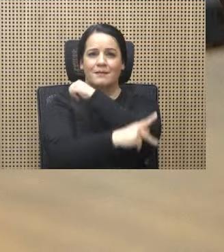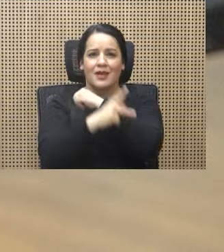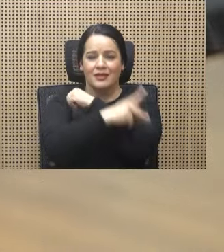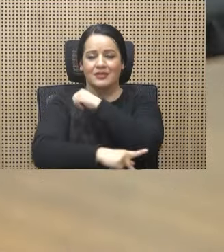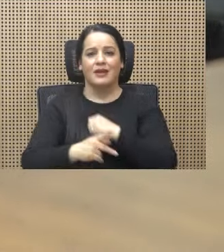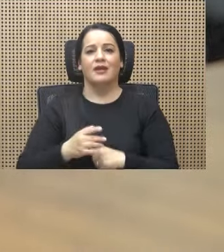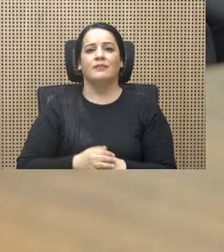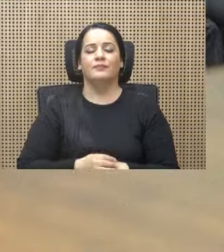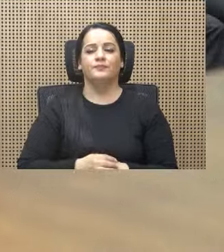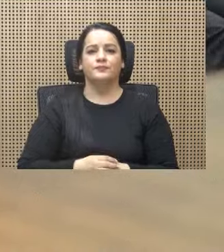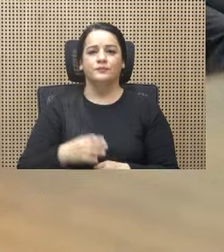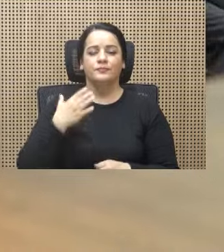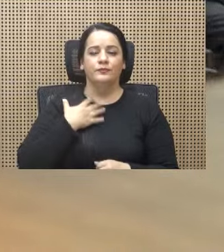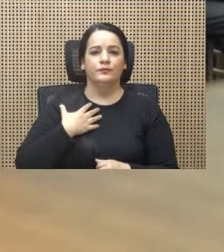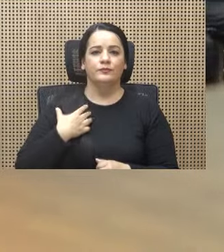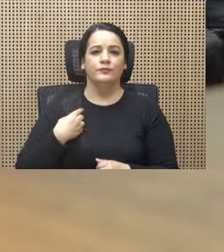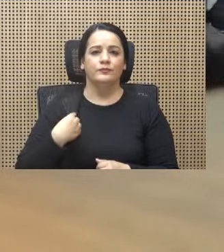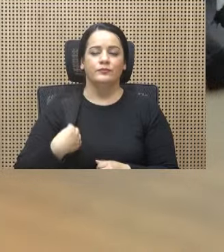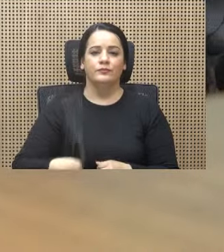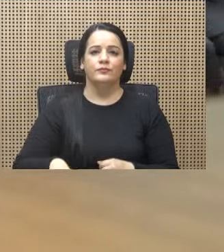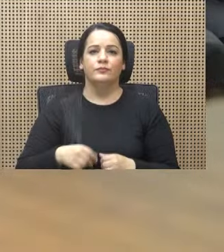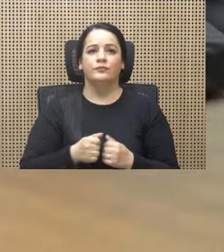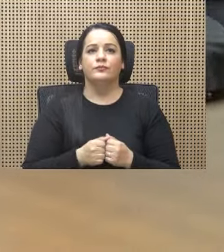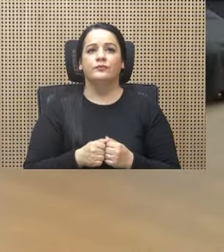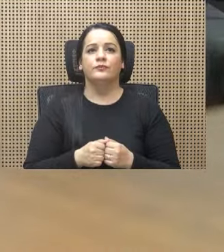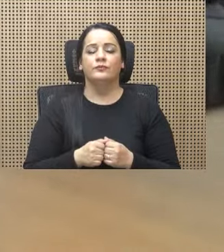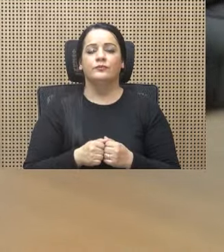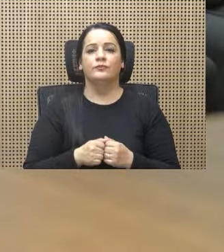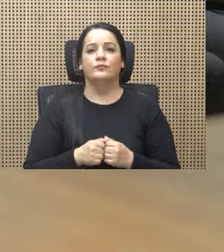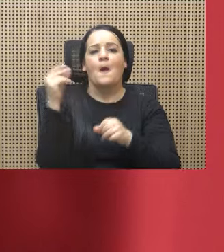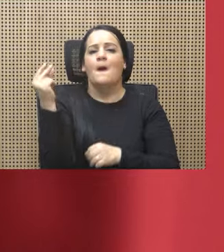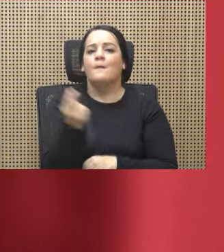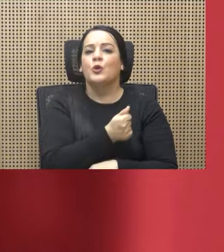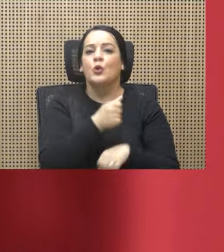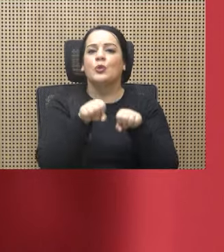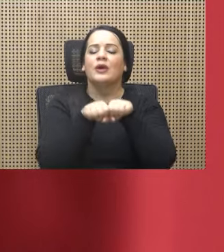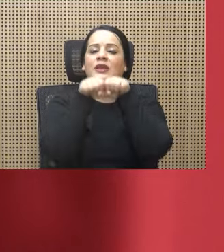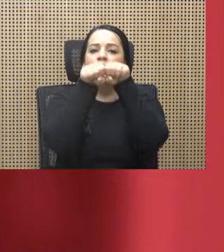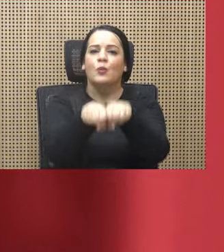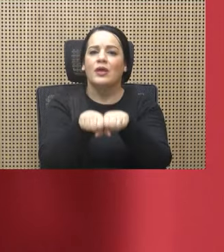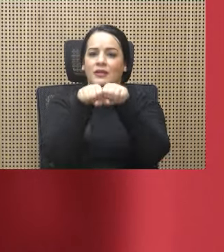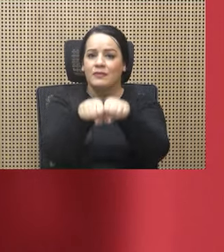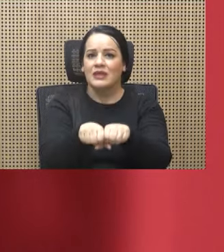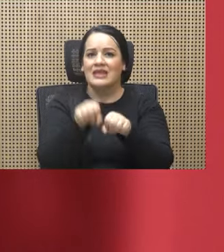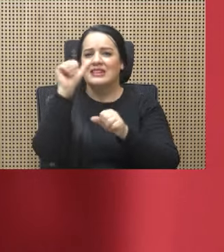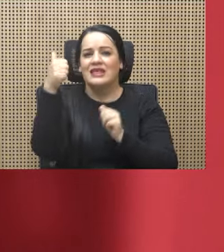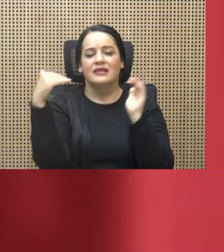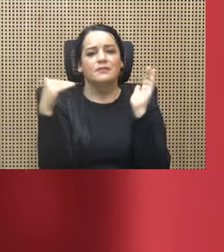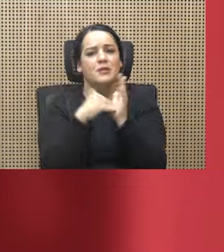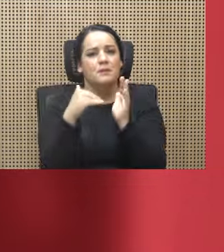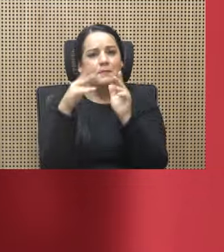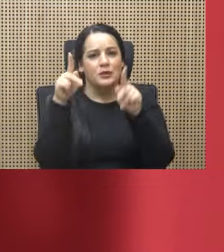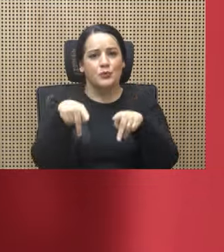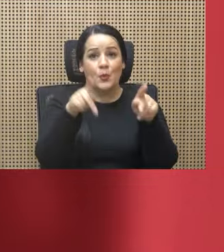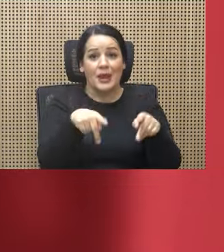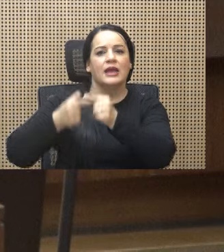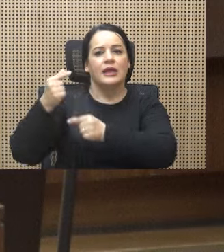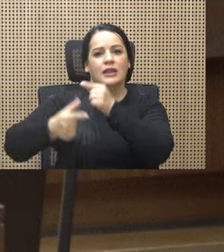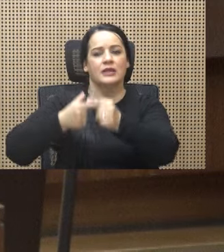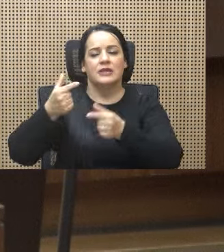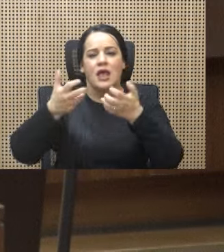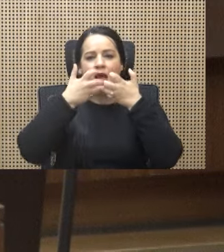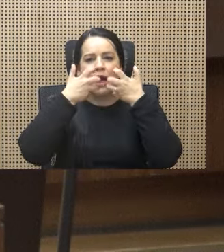contra la Asamblea Legislativa, el Poder Judicial, el Tribunal Supremo de Elecciones, la Contraloría General de la República